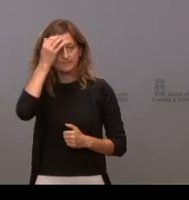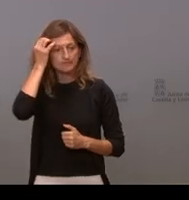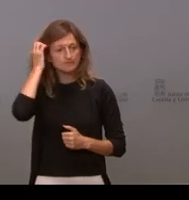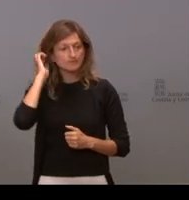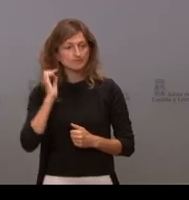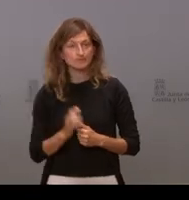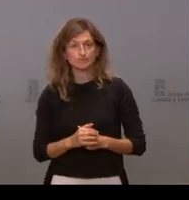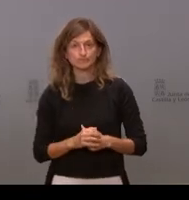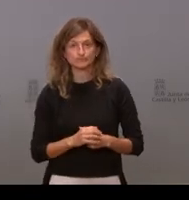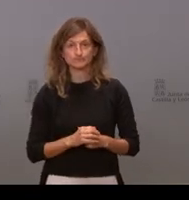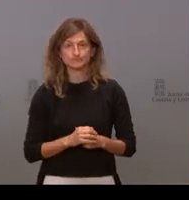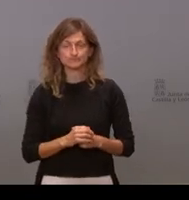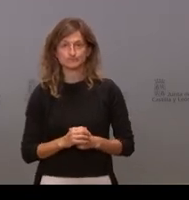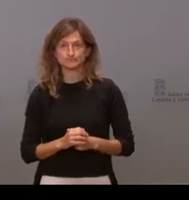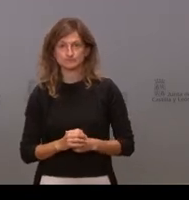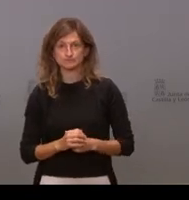bueno